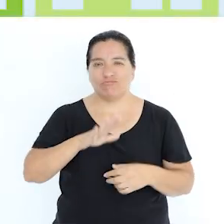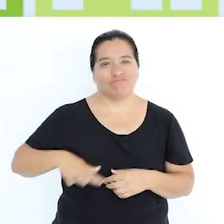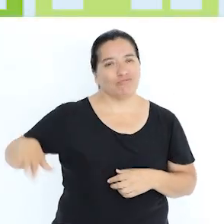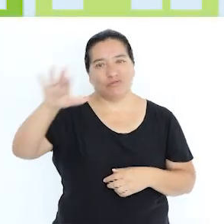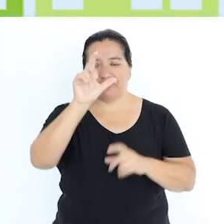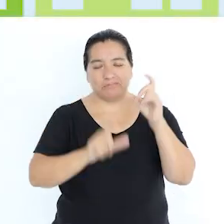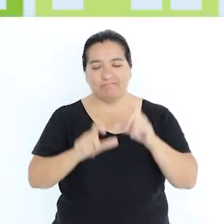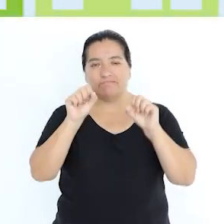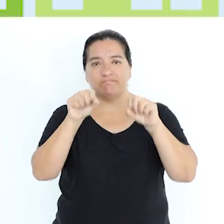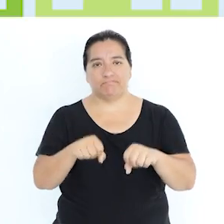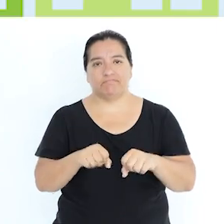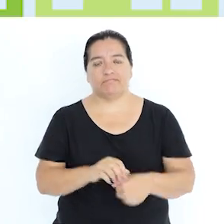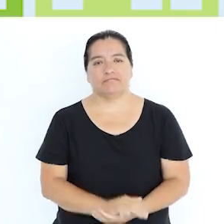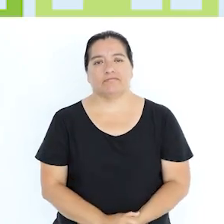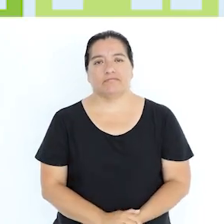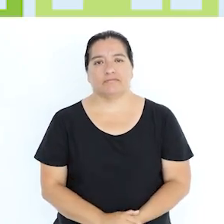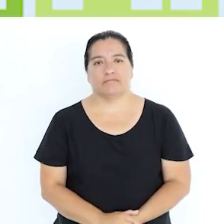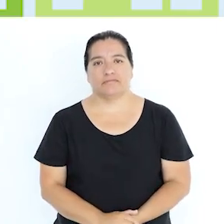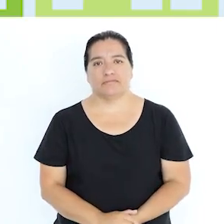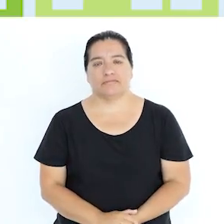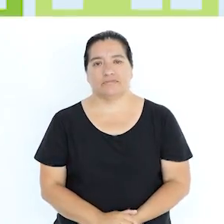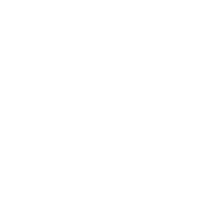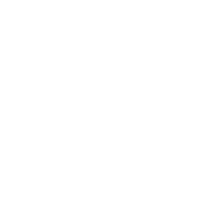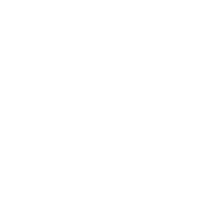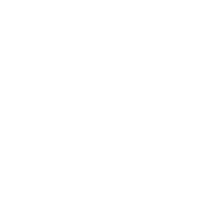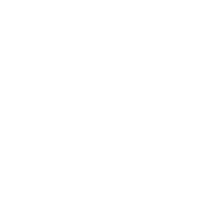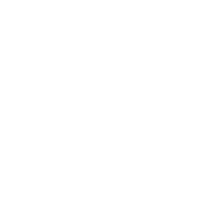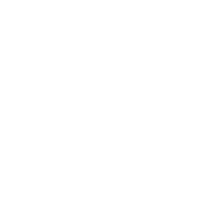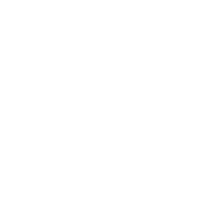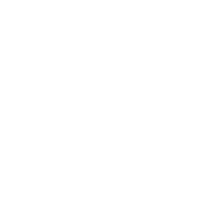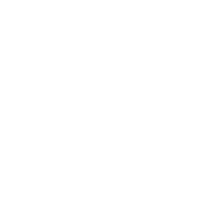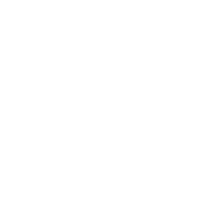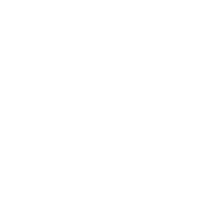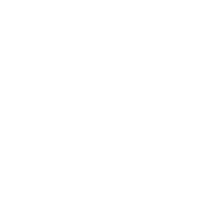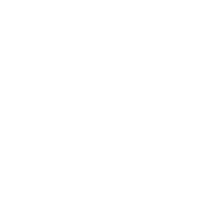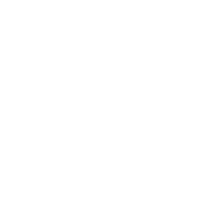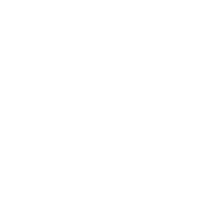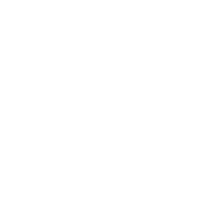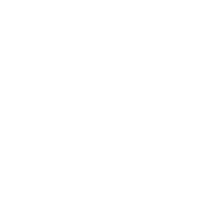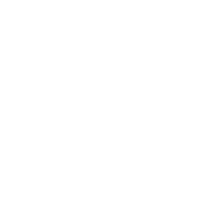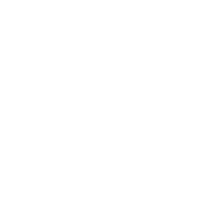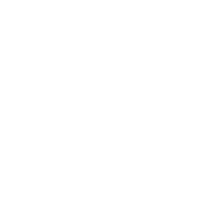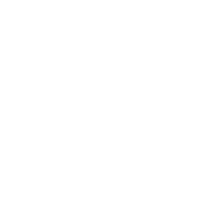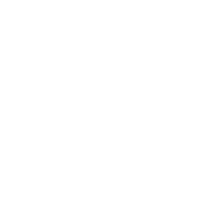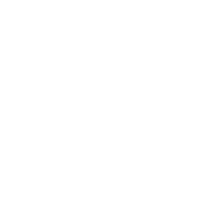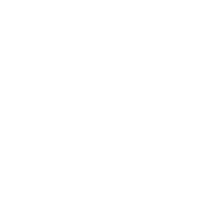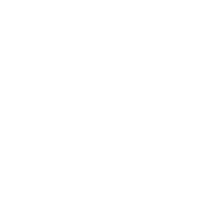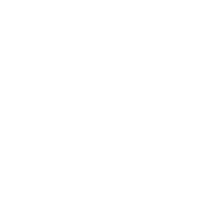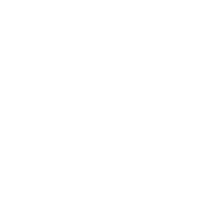responsabilidad de todos y todas. Gobierno del Perú. El Perú primero.